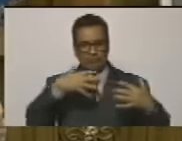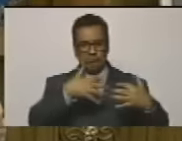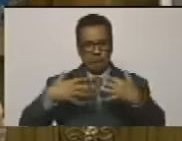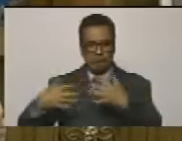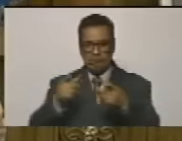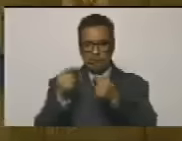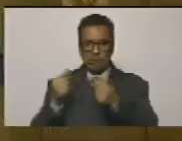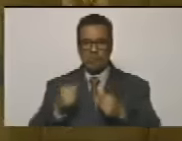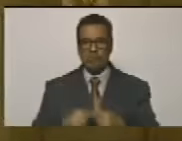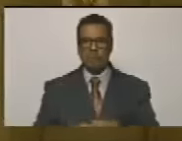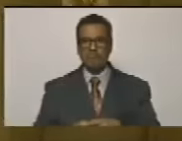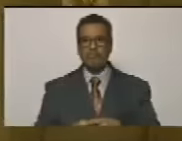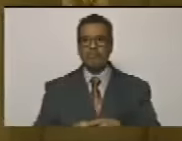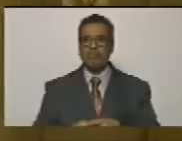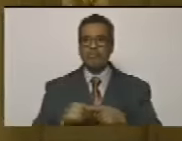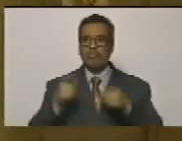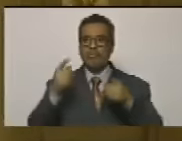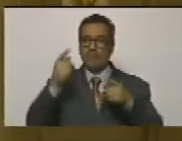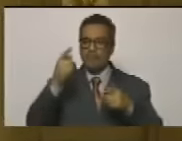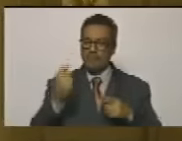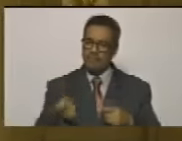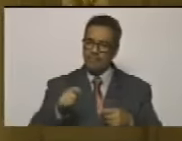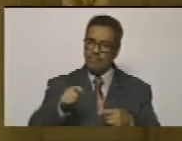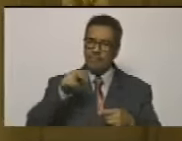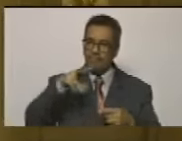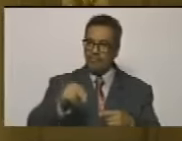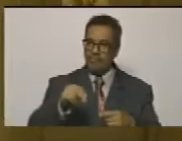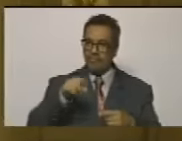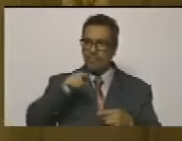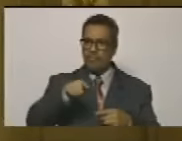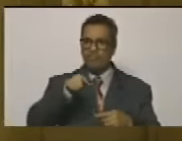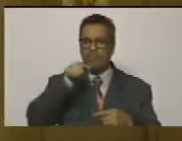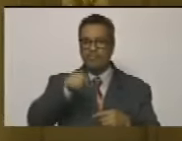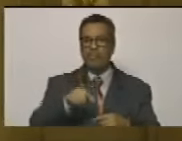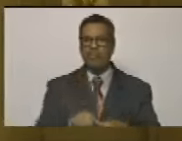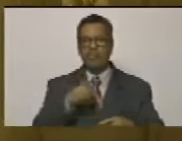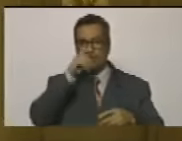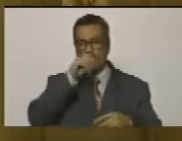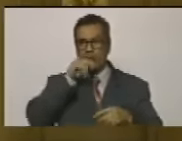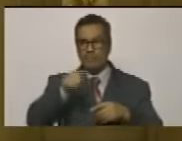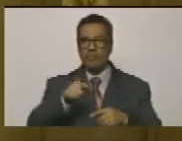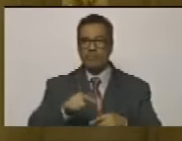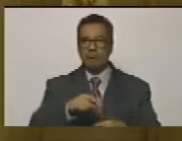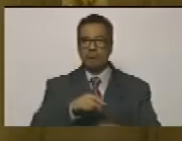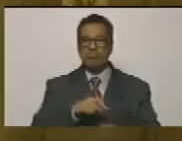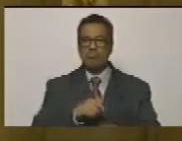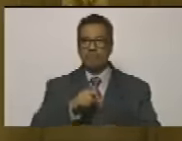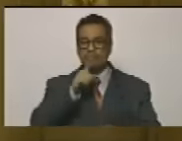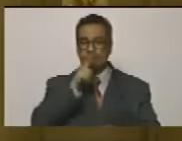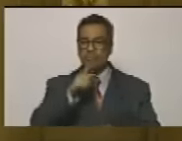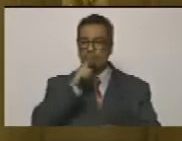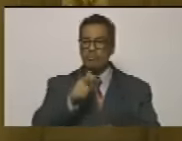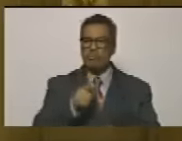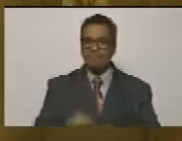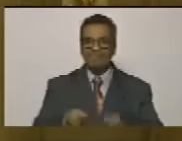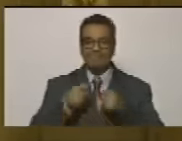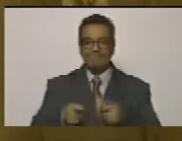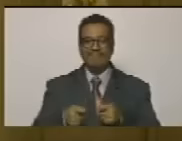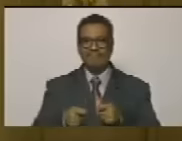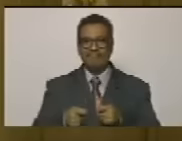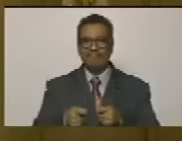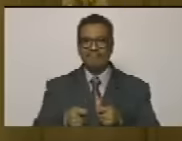económica, no les ha bastado con estos años terribles de tratar de